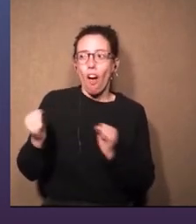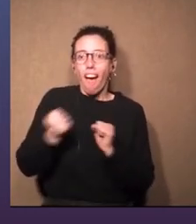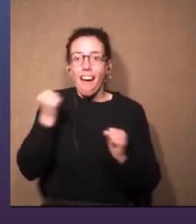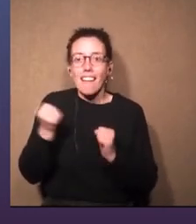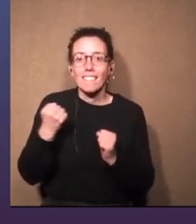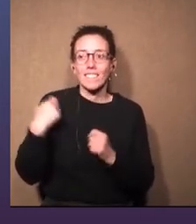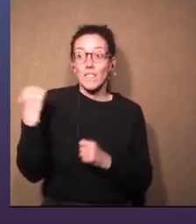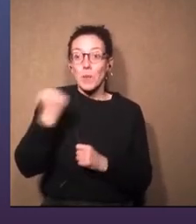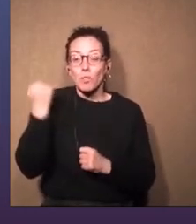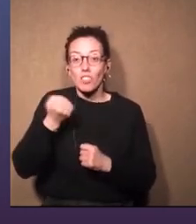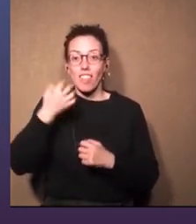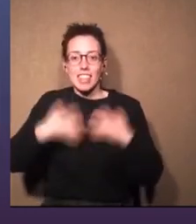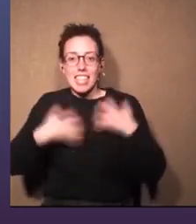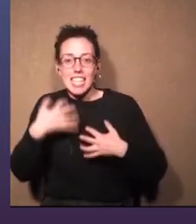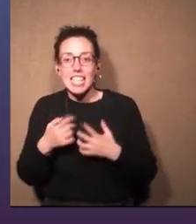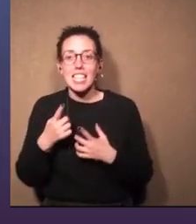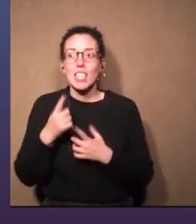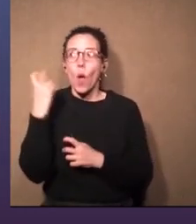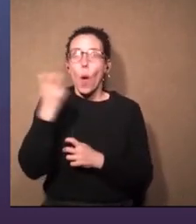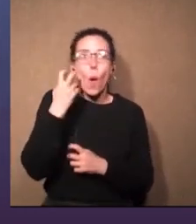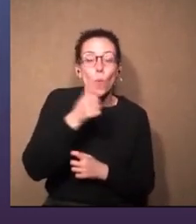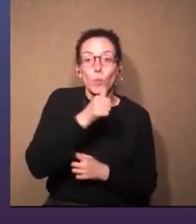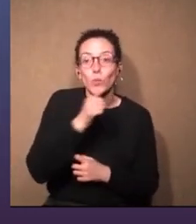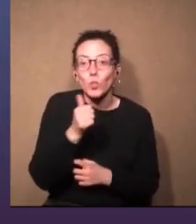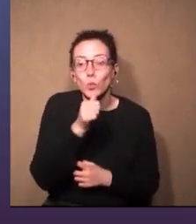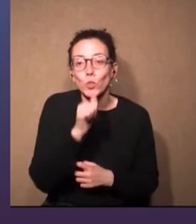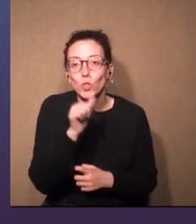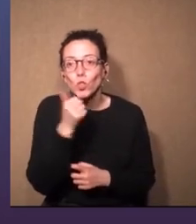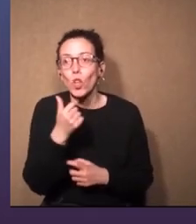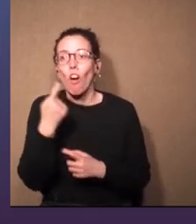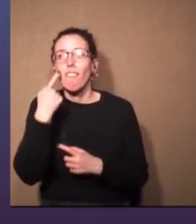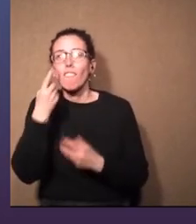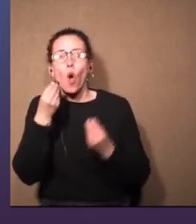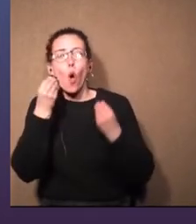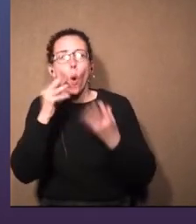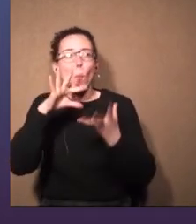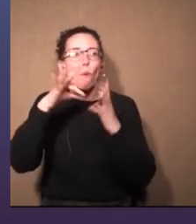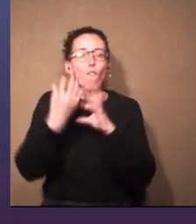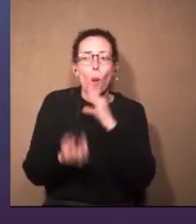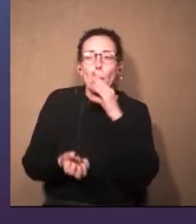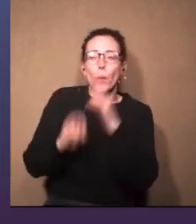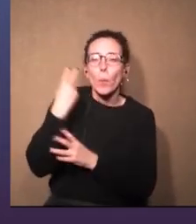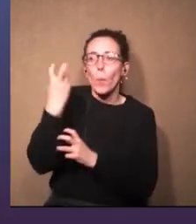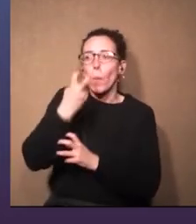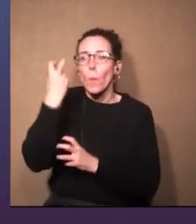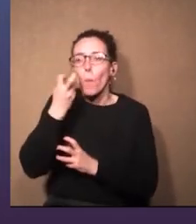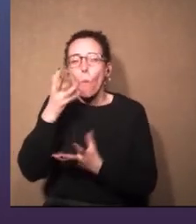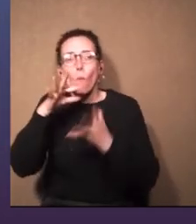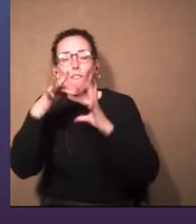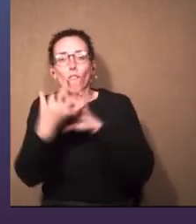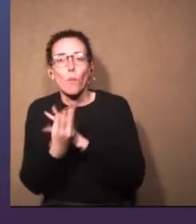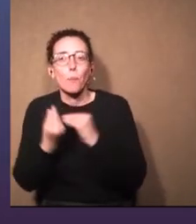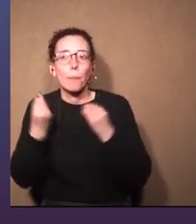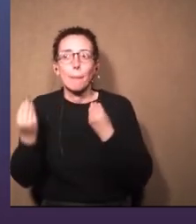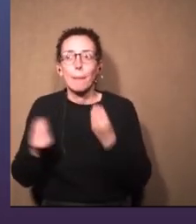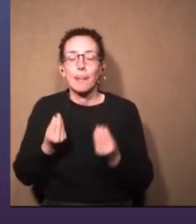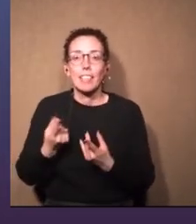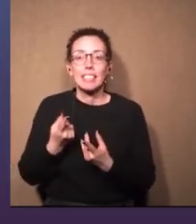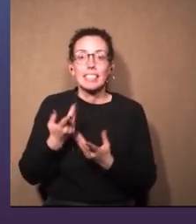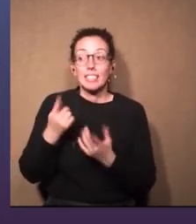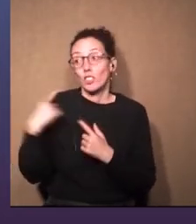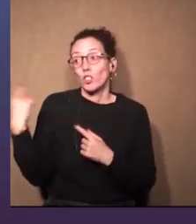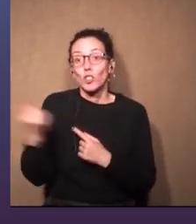eso, ¿no? De estar tratando de solucionar problemas, de ver cómo lo encaramos, buscar la forma,